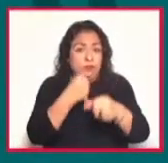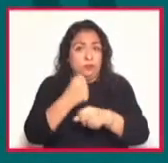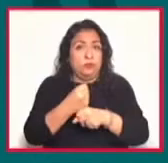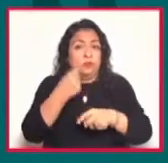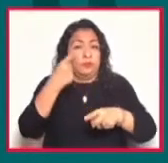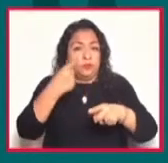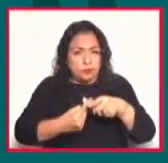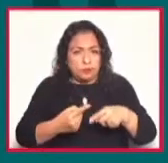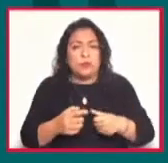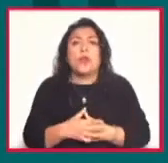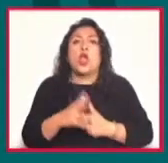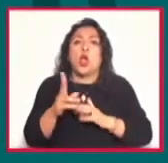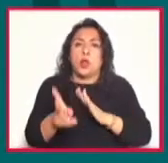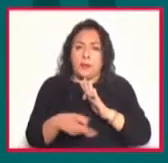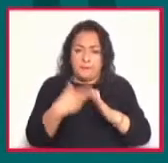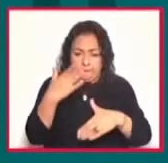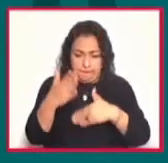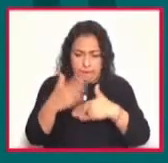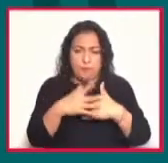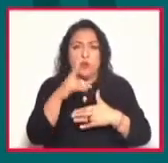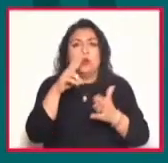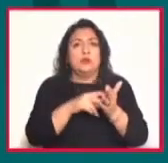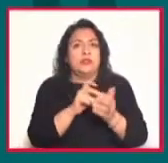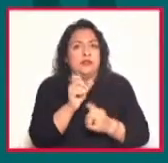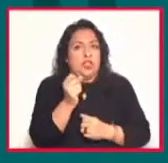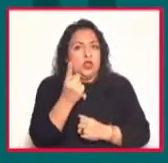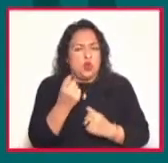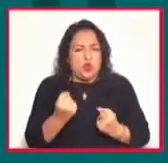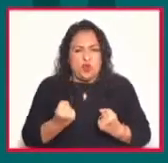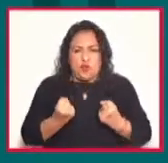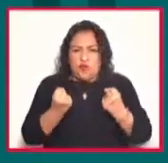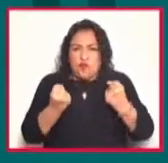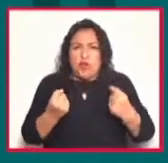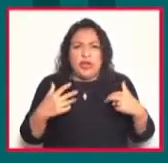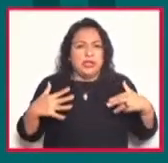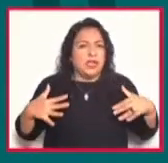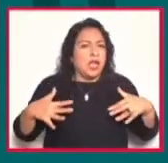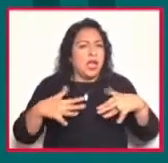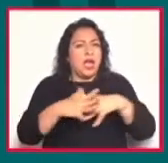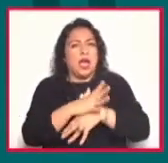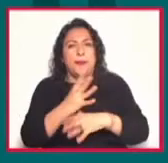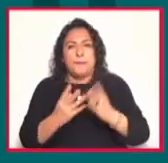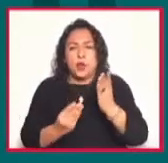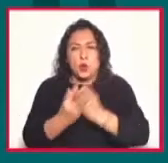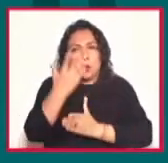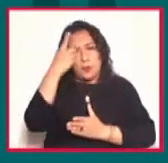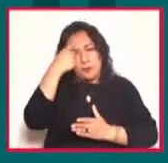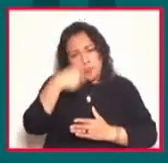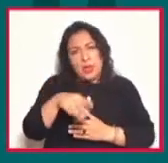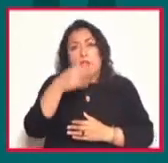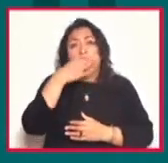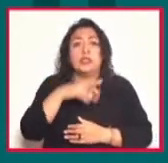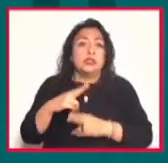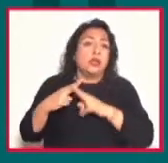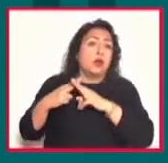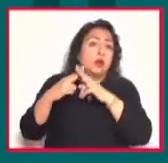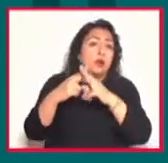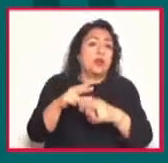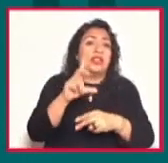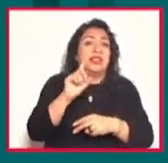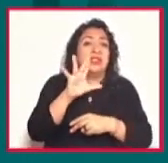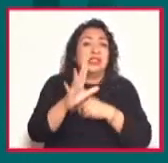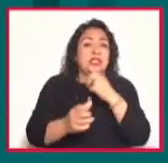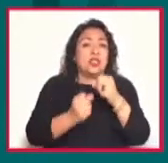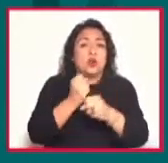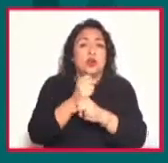Volveremos en dos mil veintiuno con fuerzas renovadas para celebrar los treinta y cinco años de la Feria Internacional del